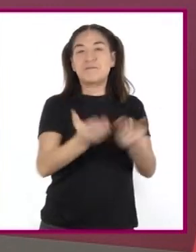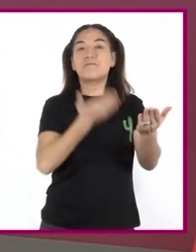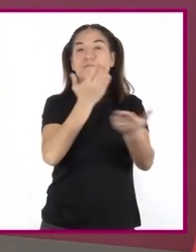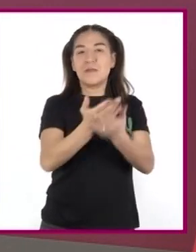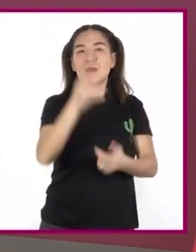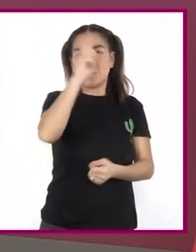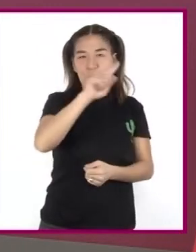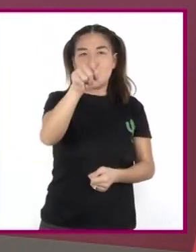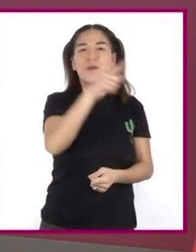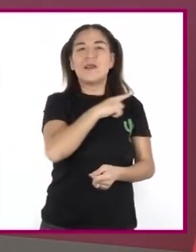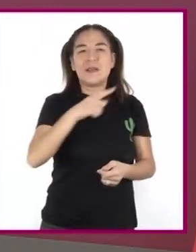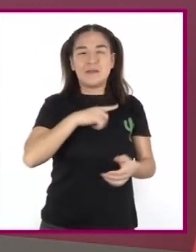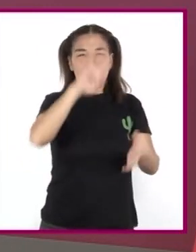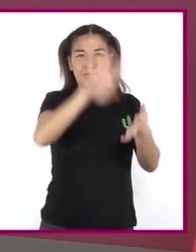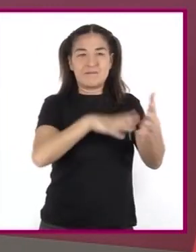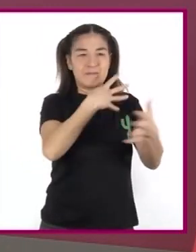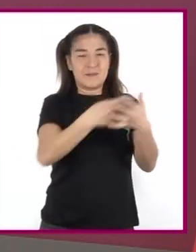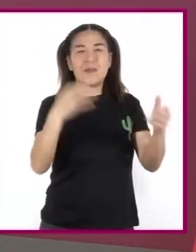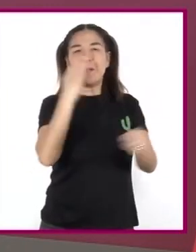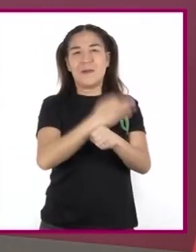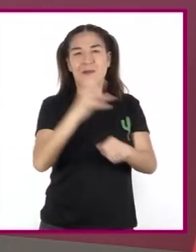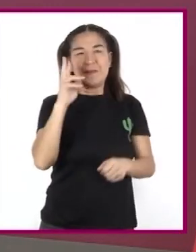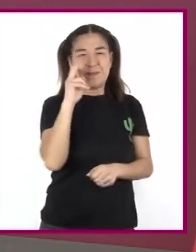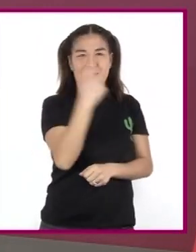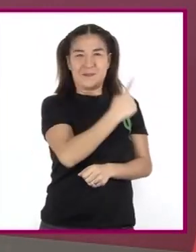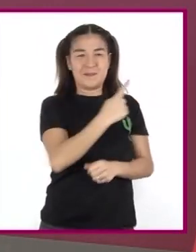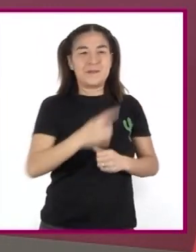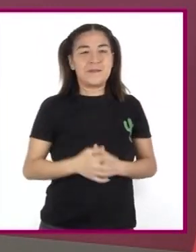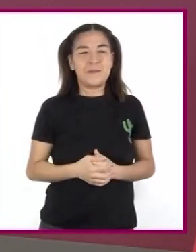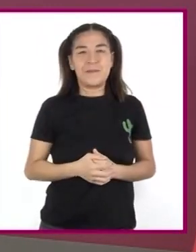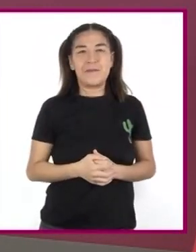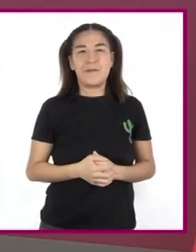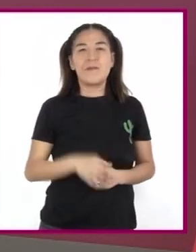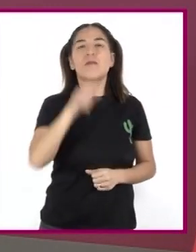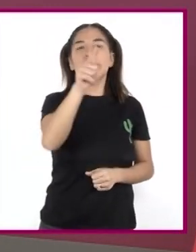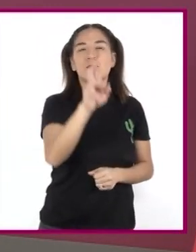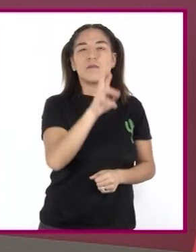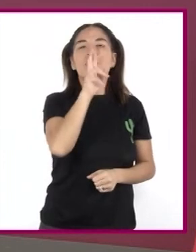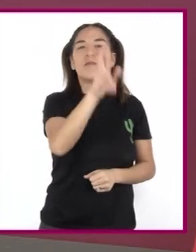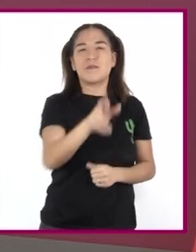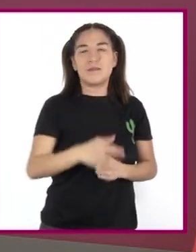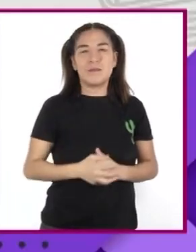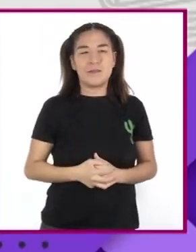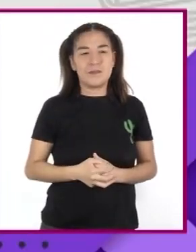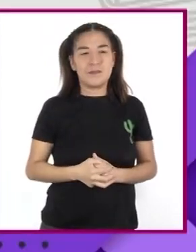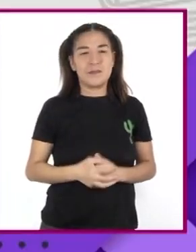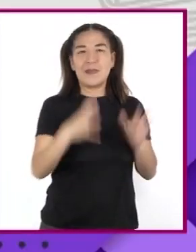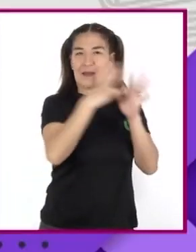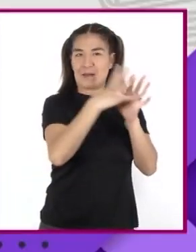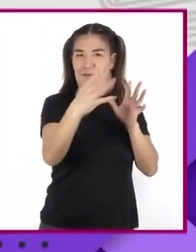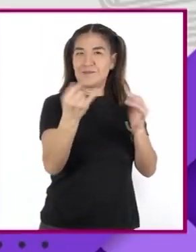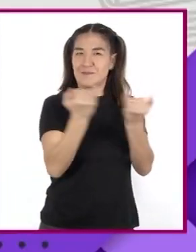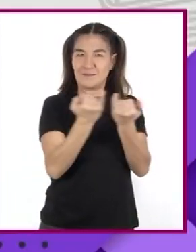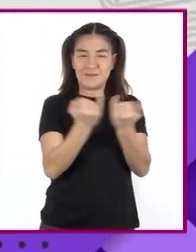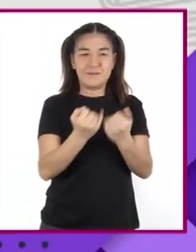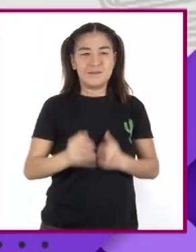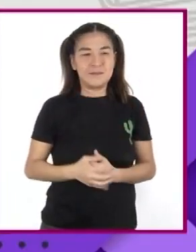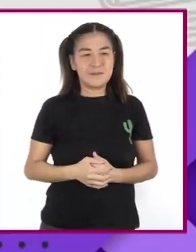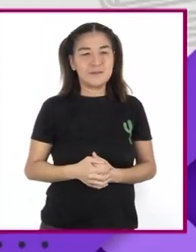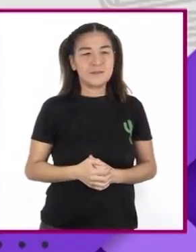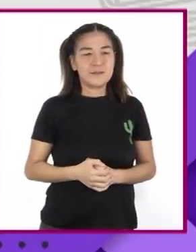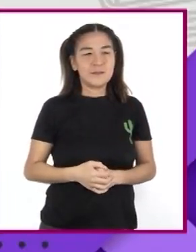Elaborar una tabla Como la que se presenta En continuación Y responder Los cuestionamientos ¿Qué